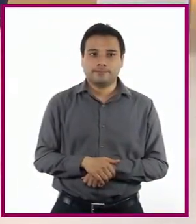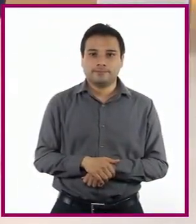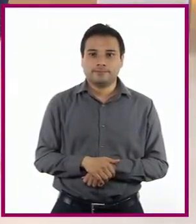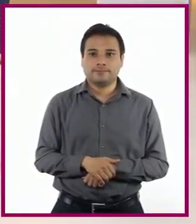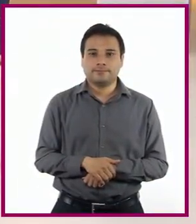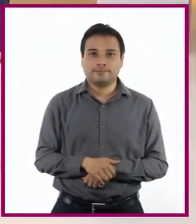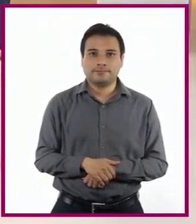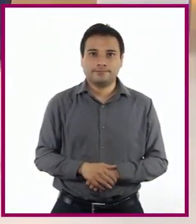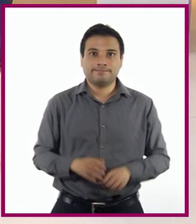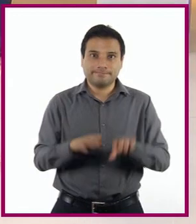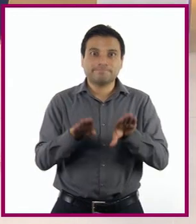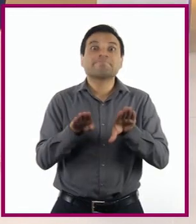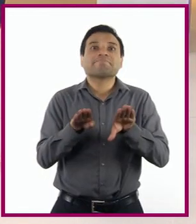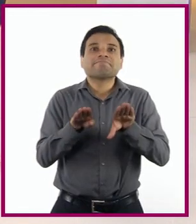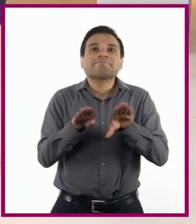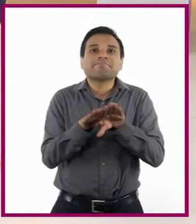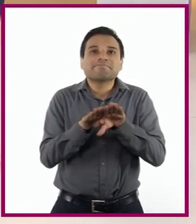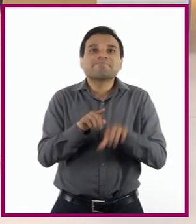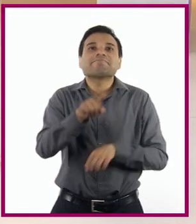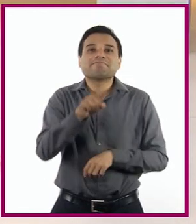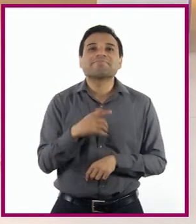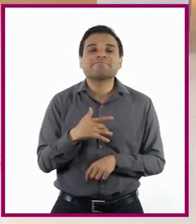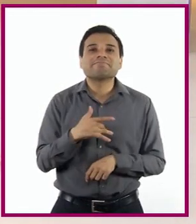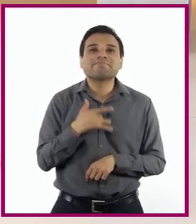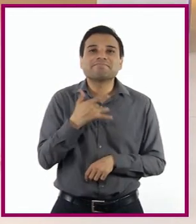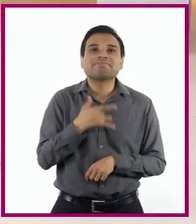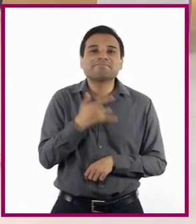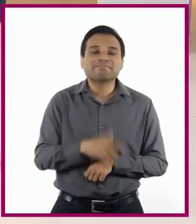¿Cómo les fue En su exploración?